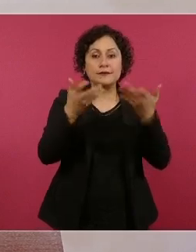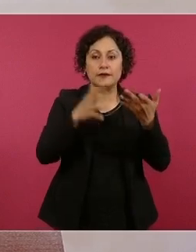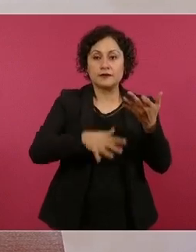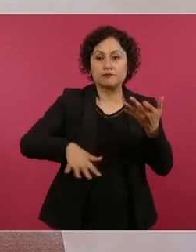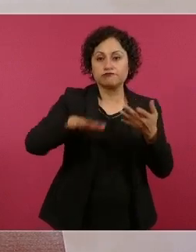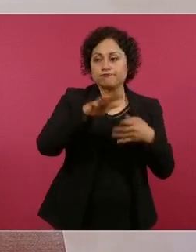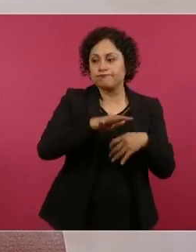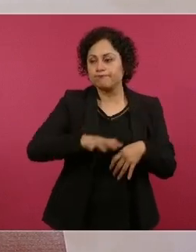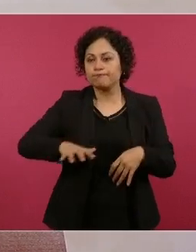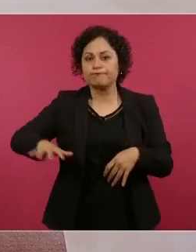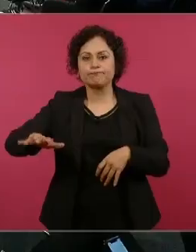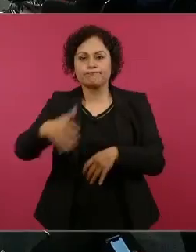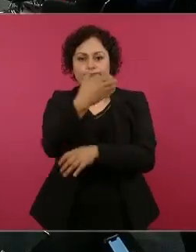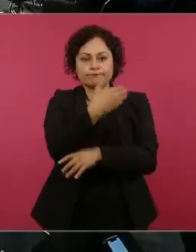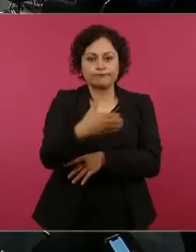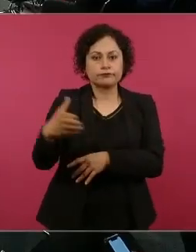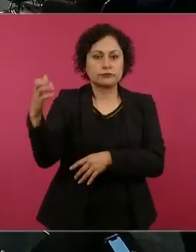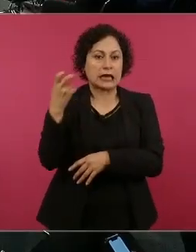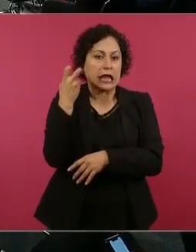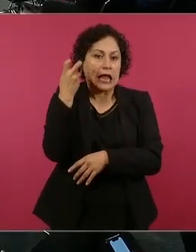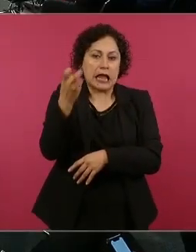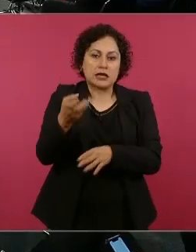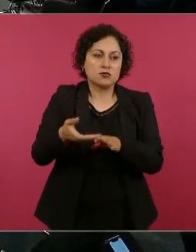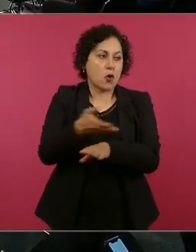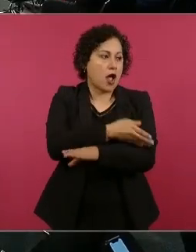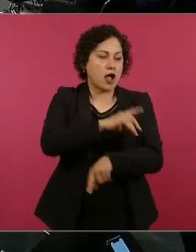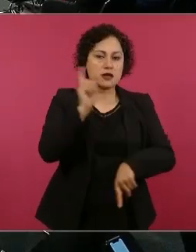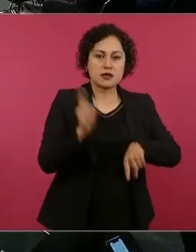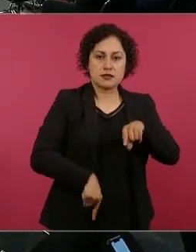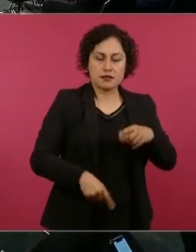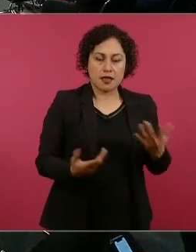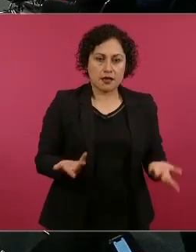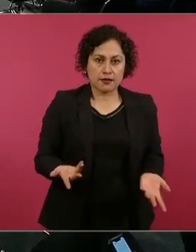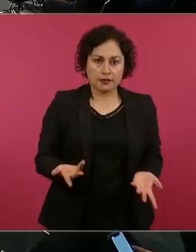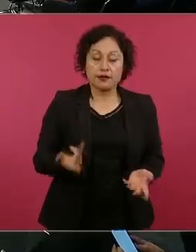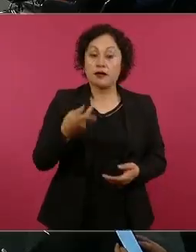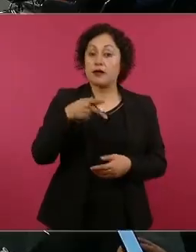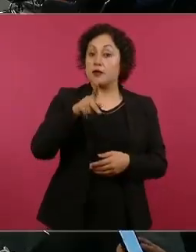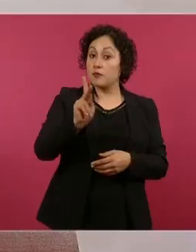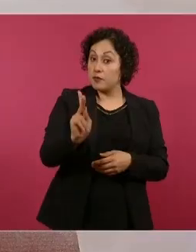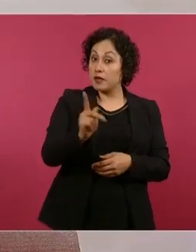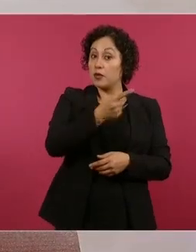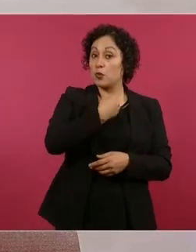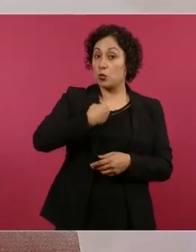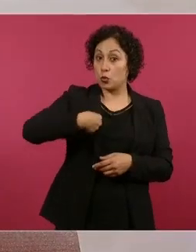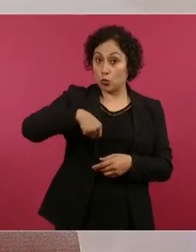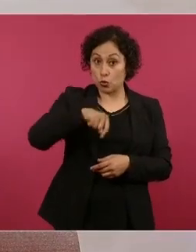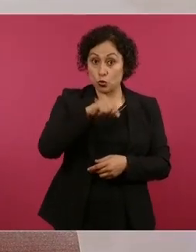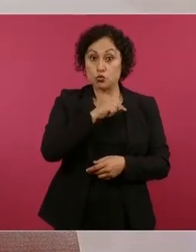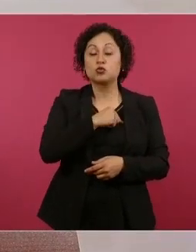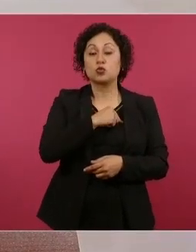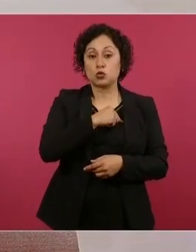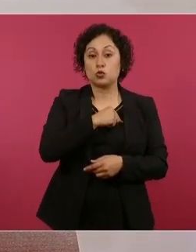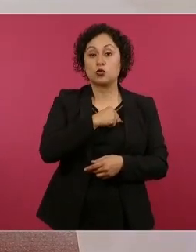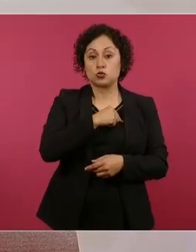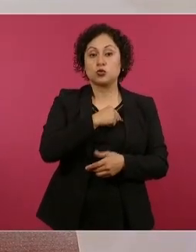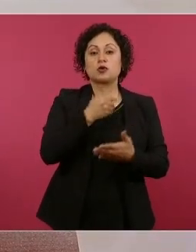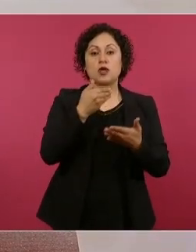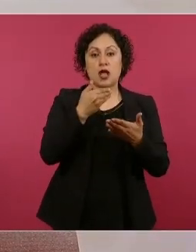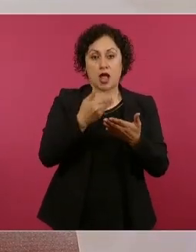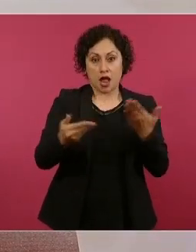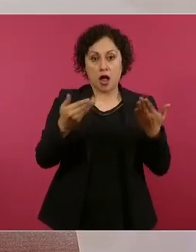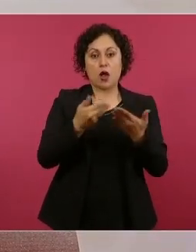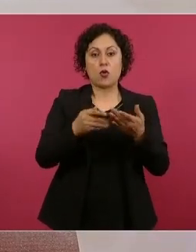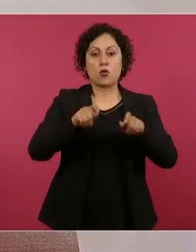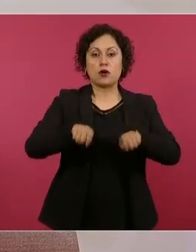y nosotros vamos a dejar, vamos a entregar como